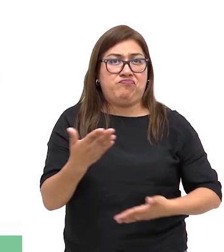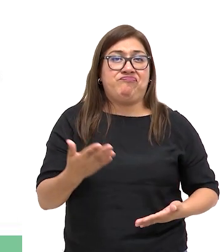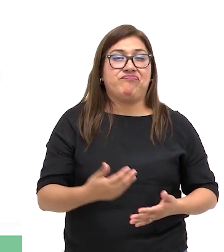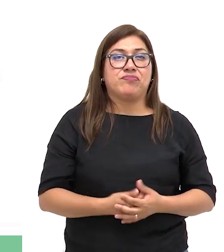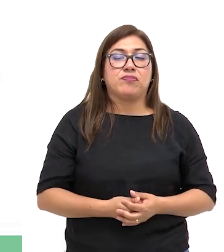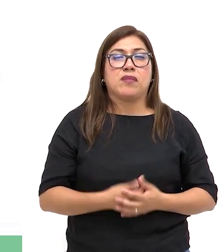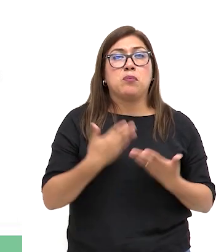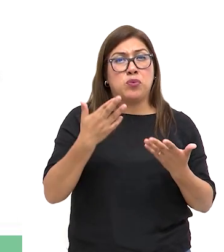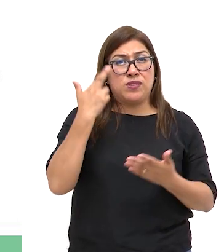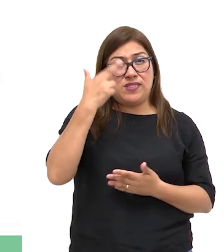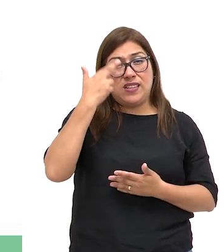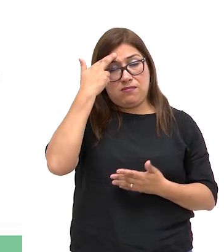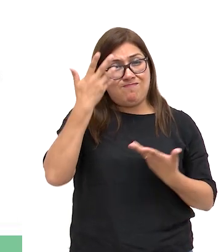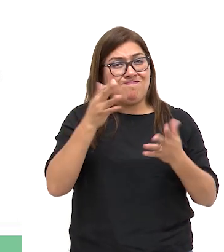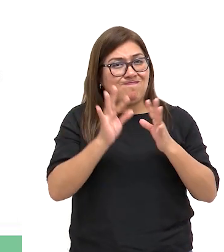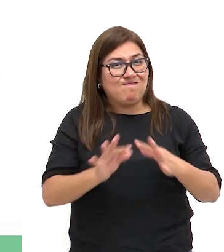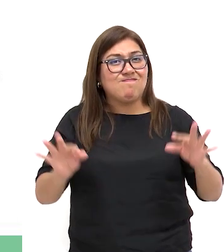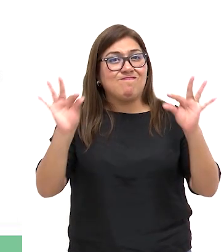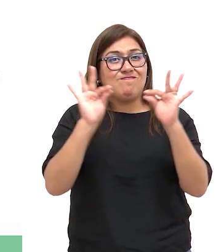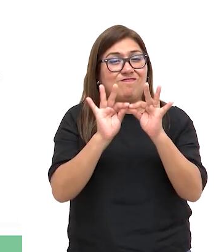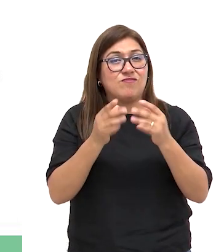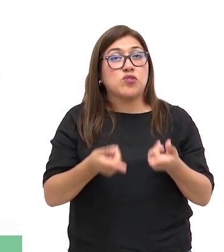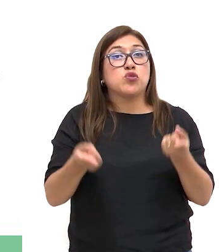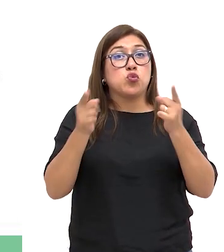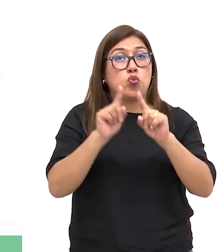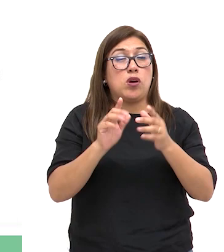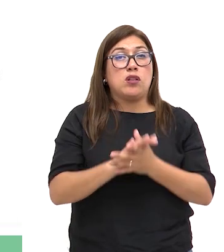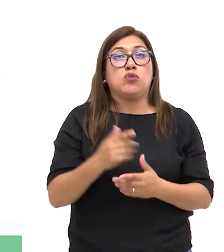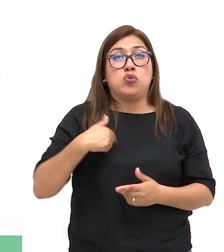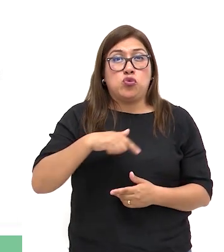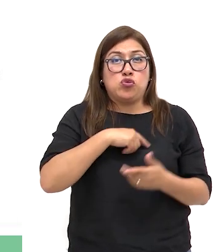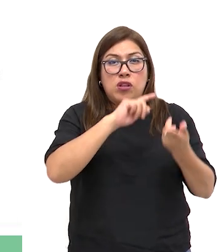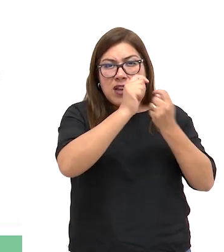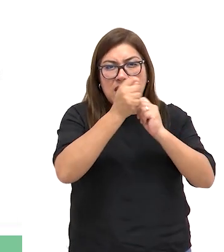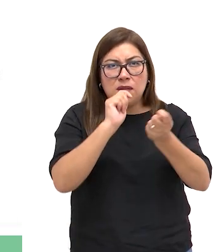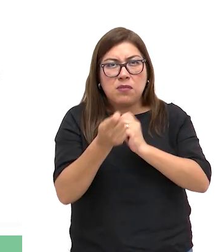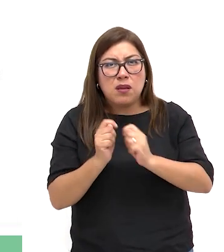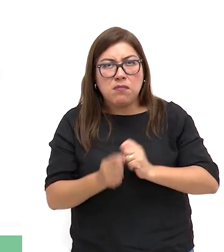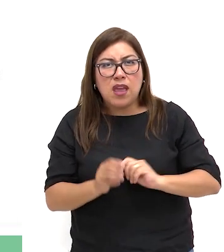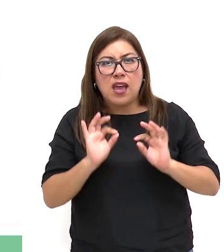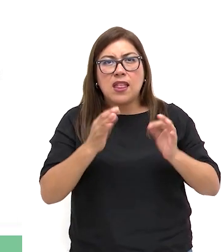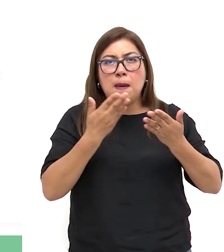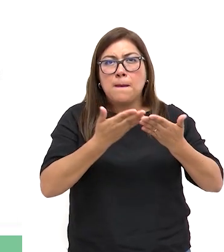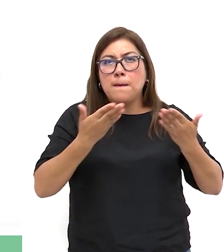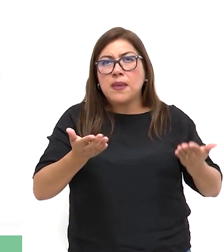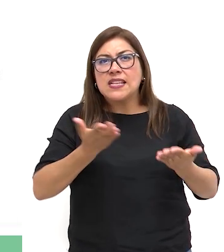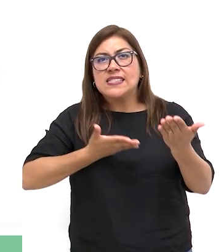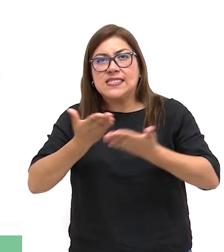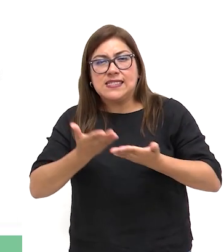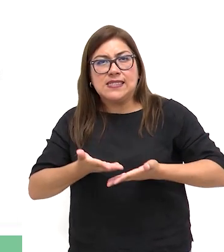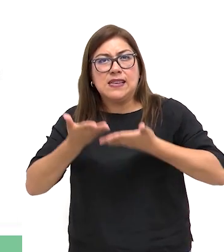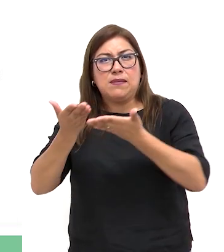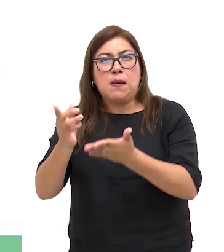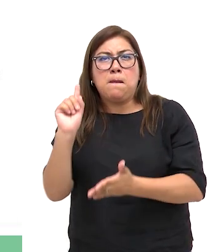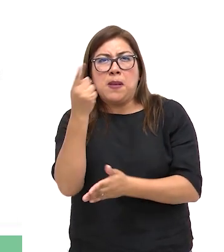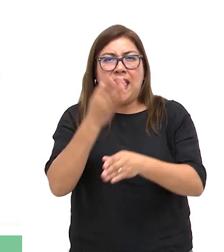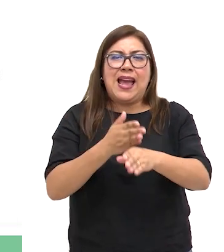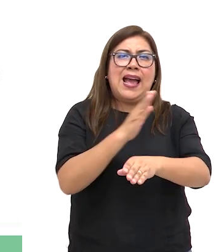discapacidad. Por eso, es muy importante que al diseñar y entregar estos bienes o servicios,